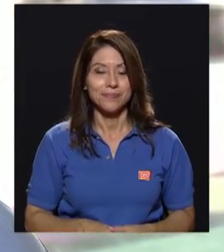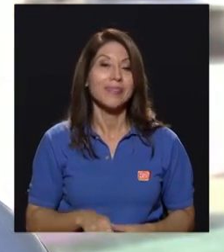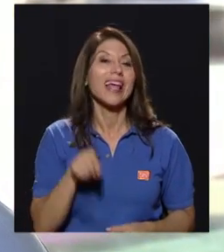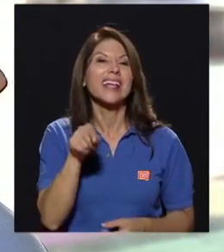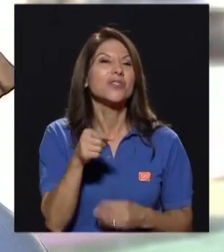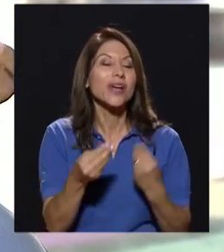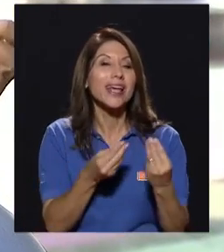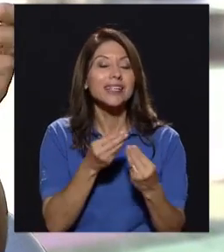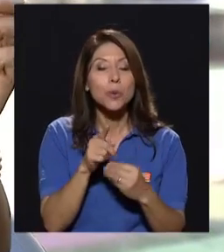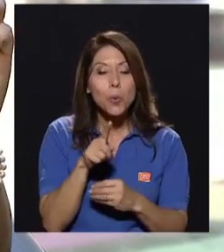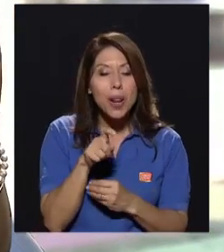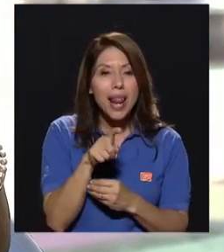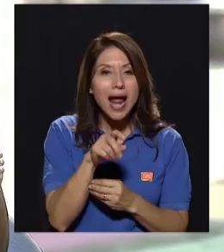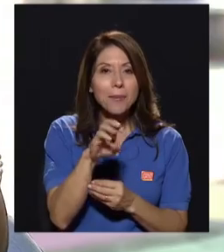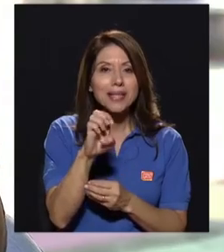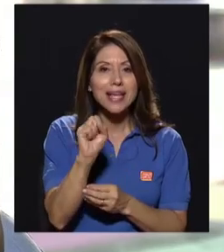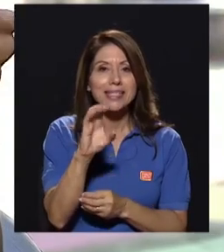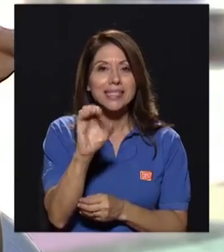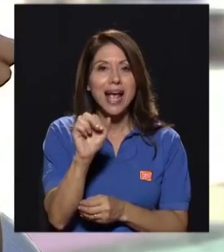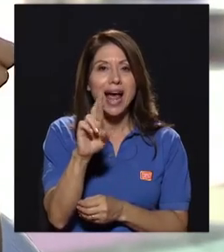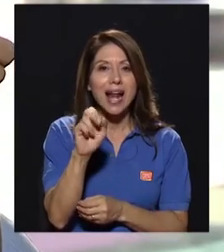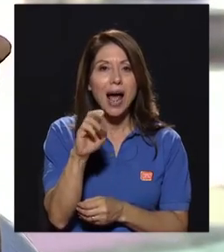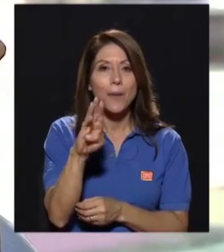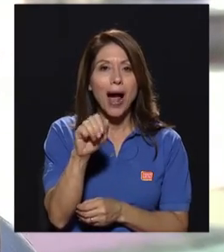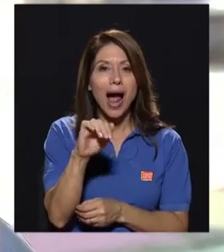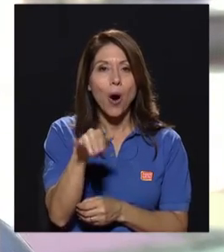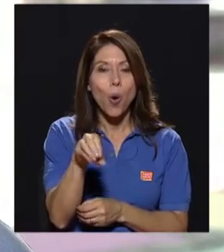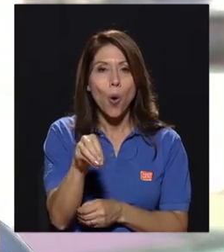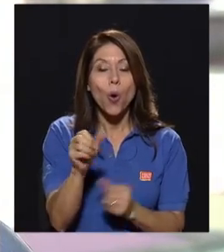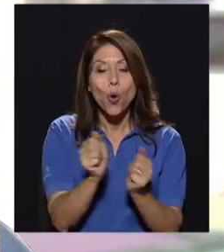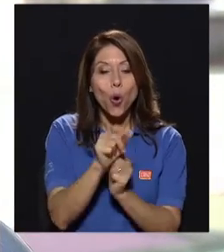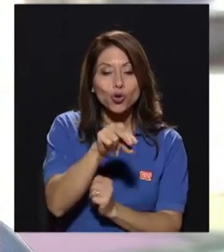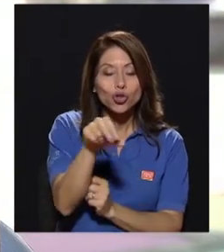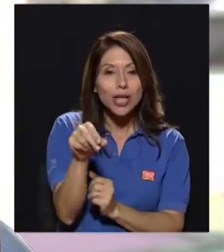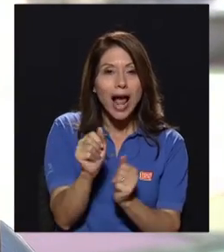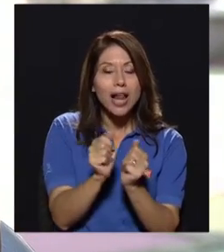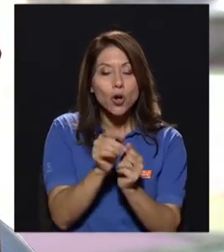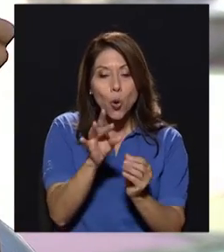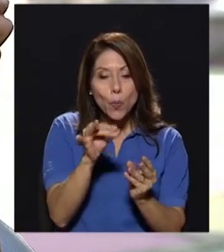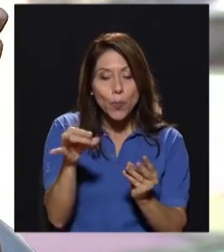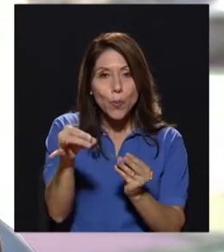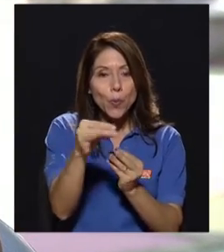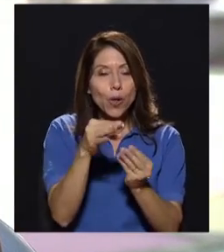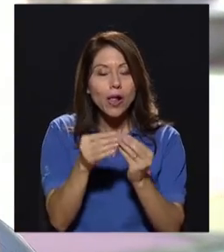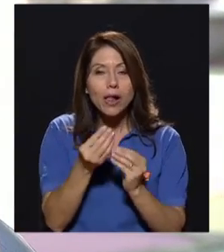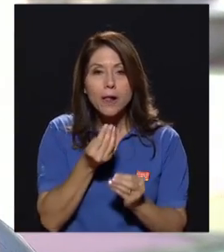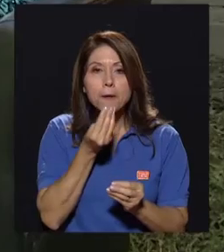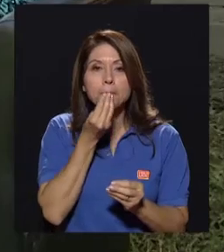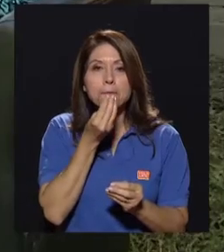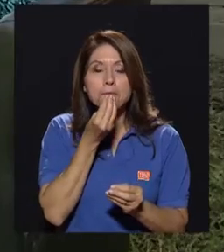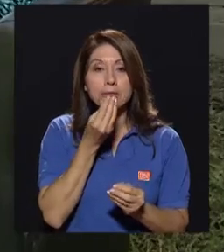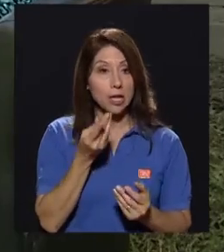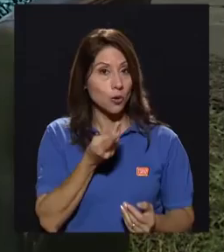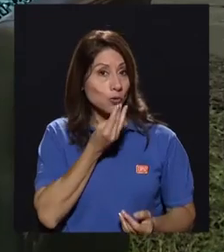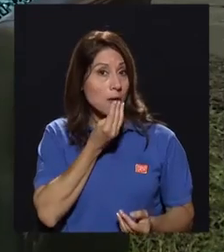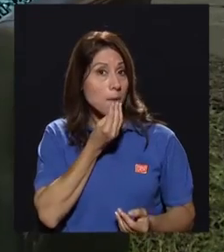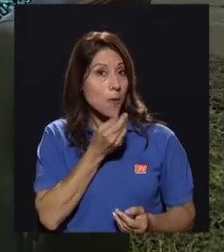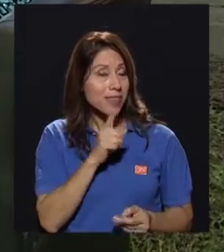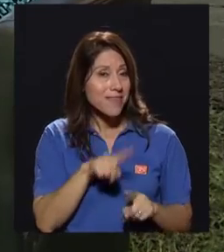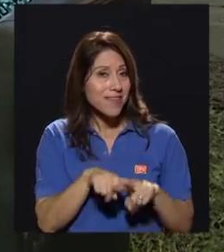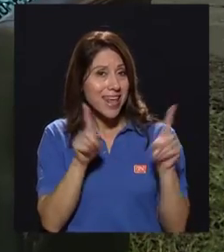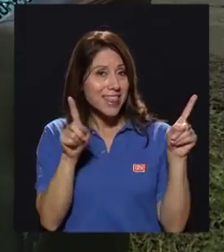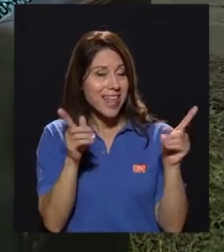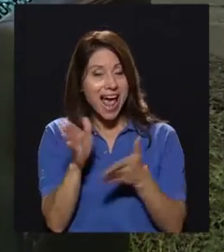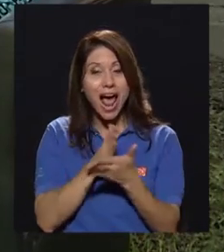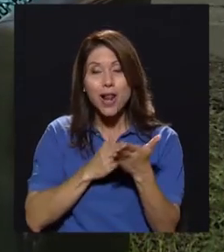Son larvas de escarabajo, con pimienta y con orégano y sal. Sí, todos saben diferente. Algunos tienen un sabor